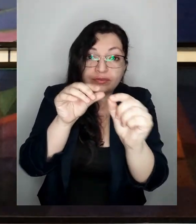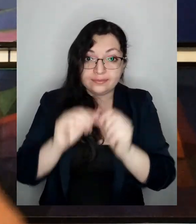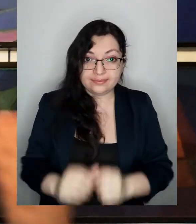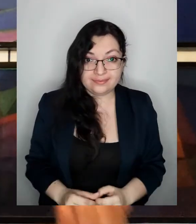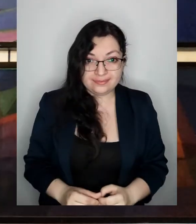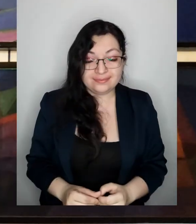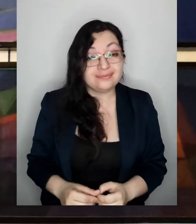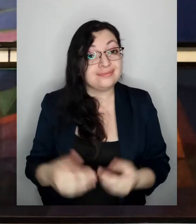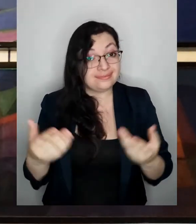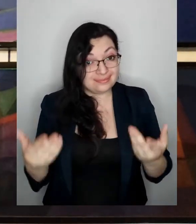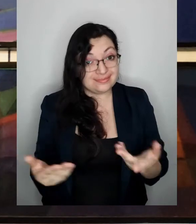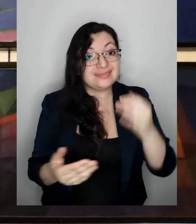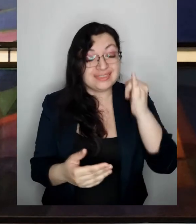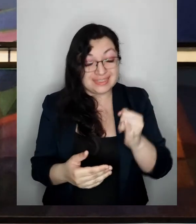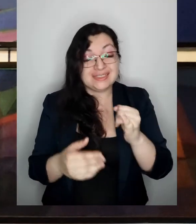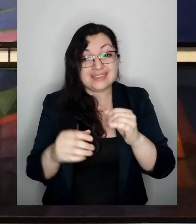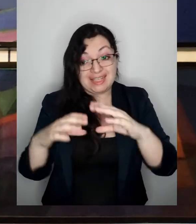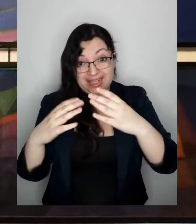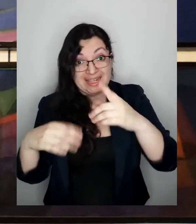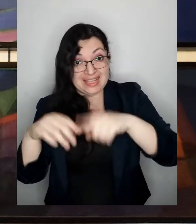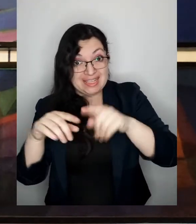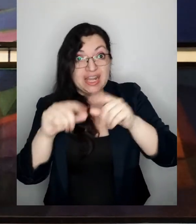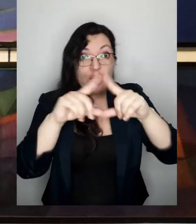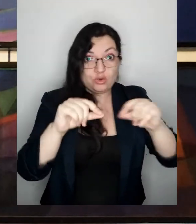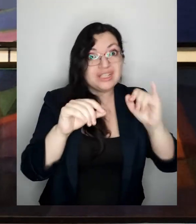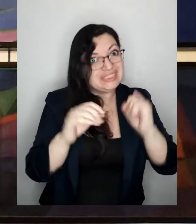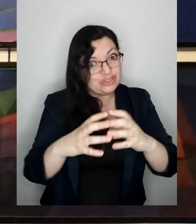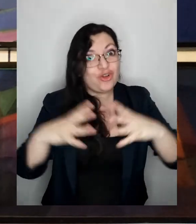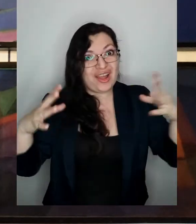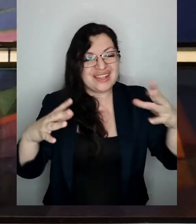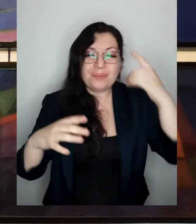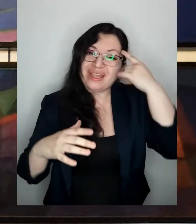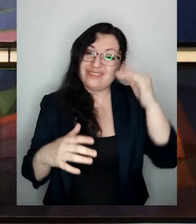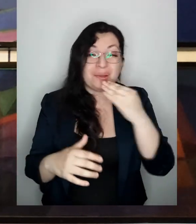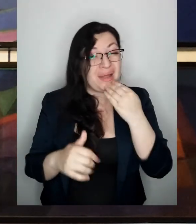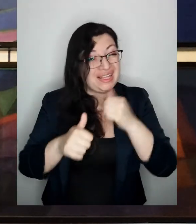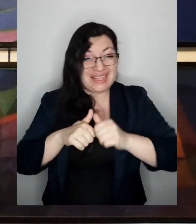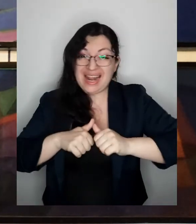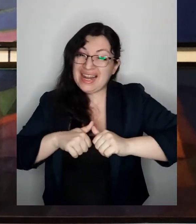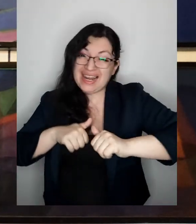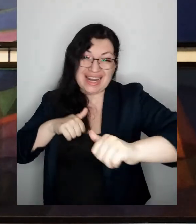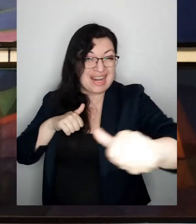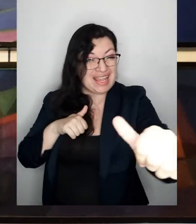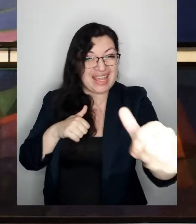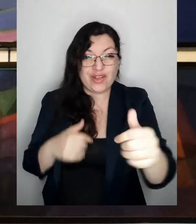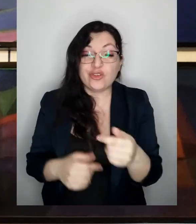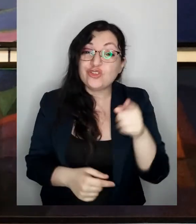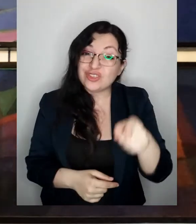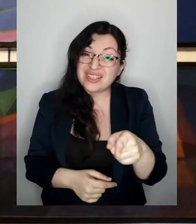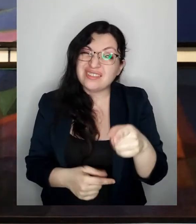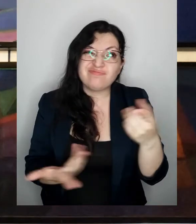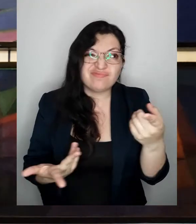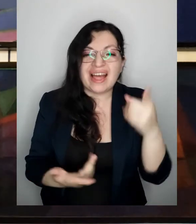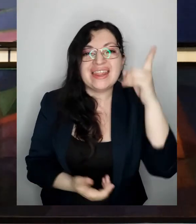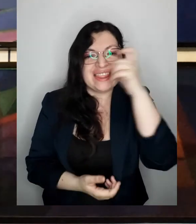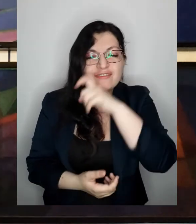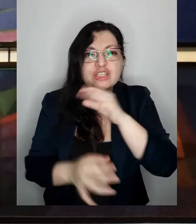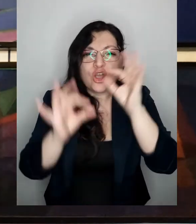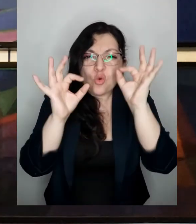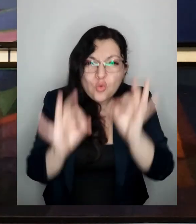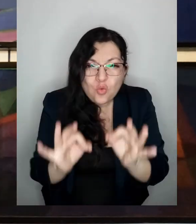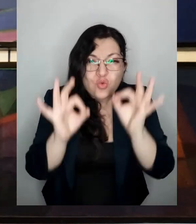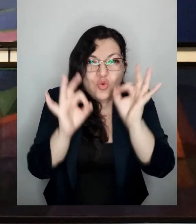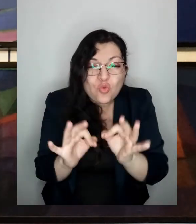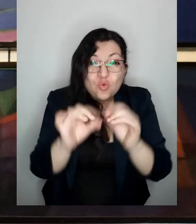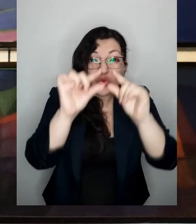si bien la luna y la tierra en realidad son muy grandes también están muy lejos y eso hace muy difícil que le achunte la